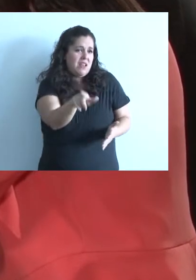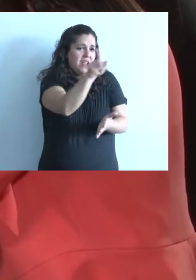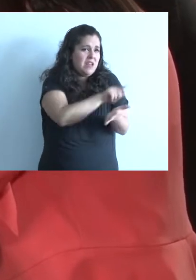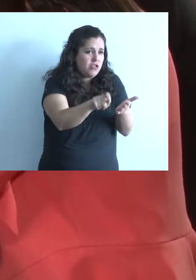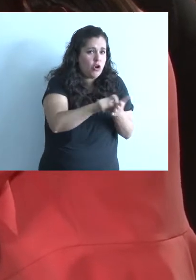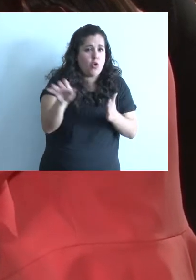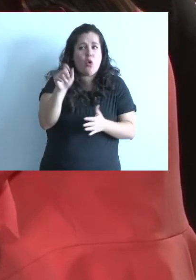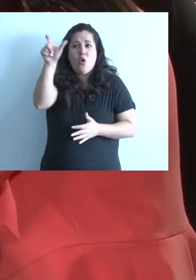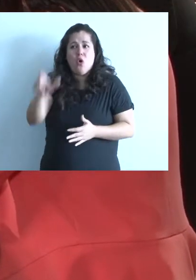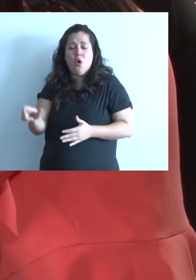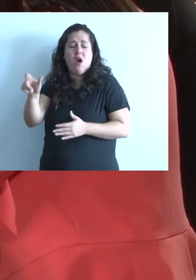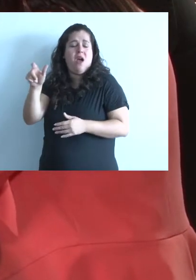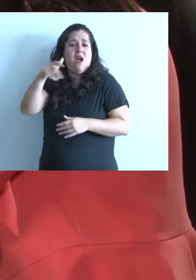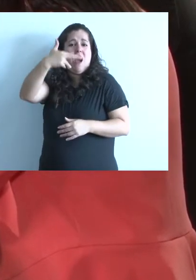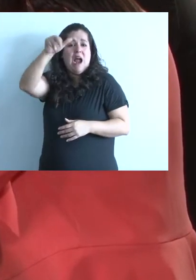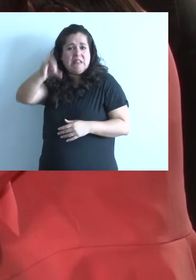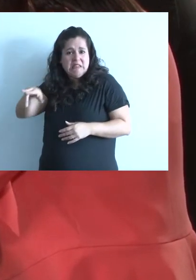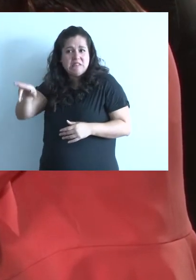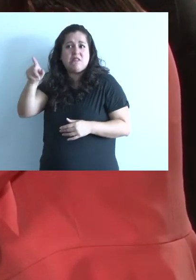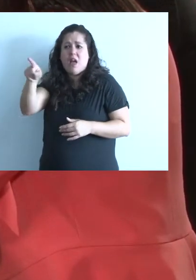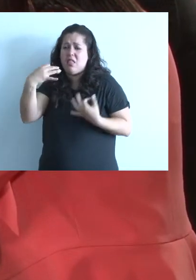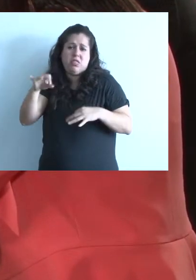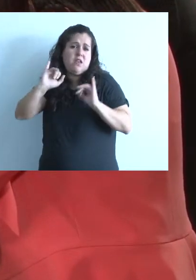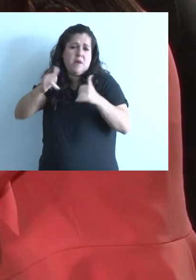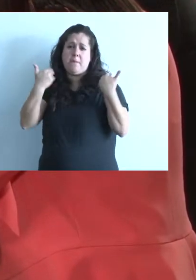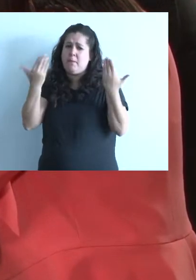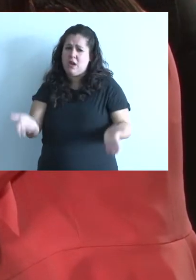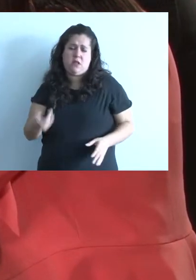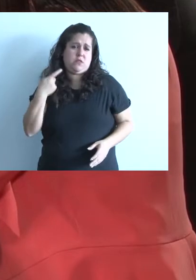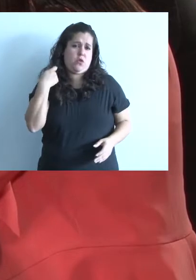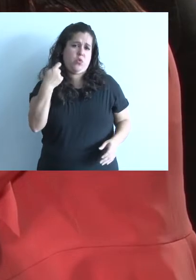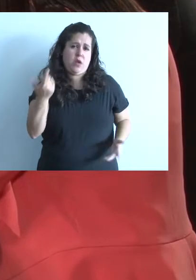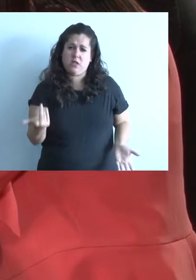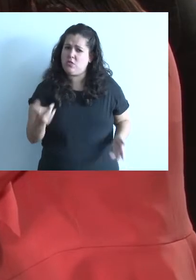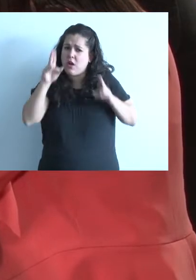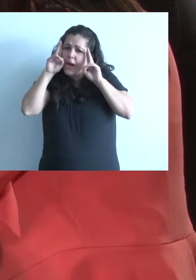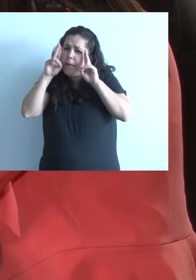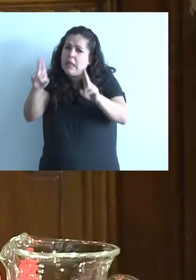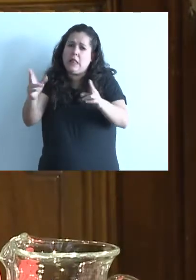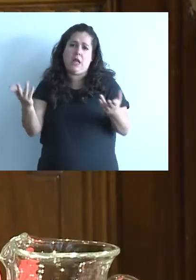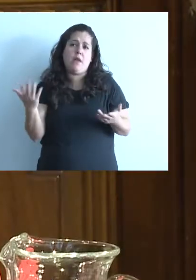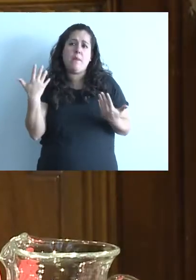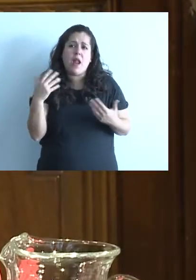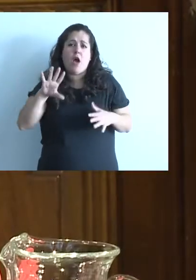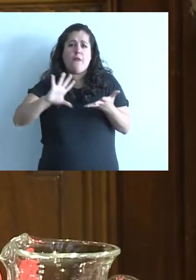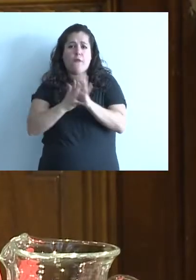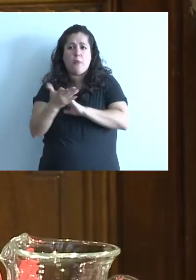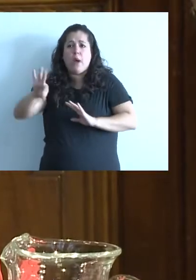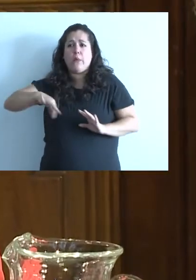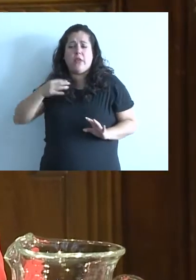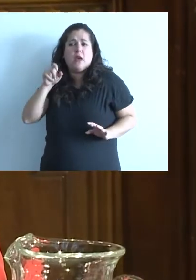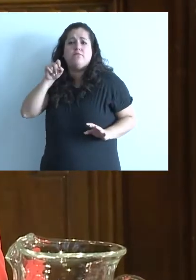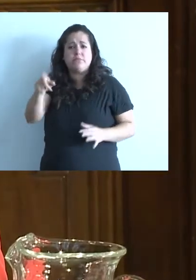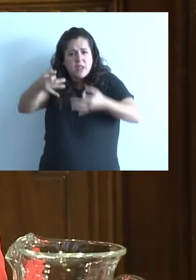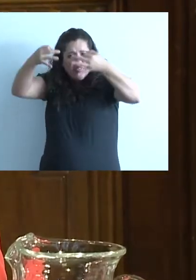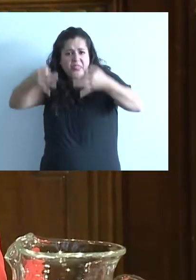y los artistas plásticos merecen tener una jubilación que sea respetable y les permita tener una vida digna.